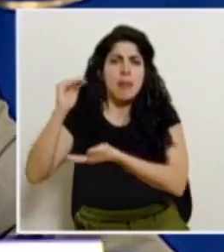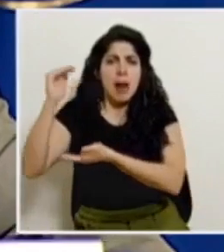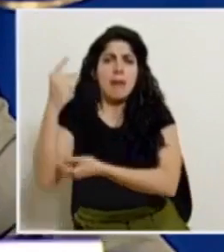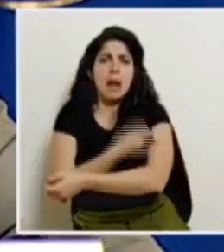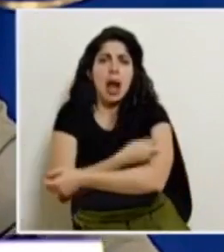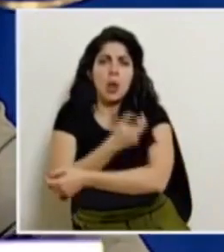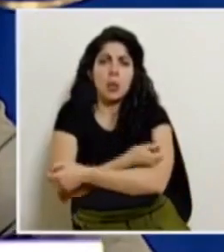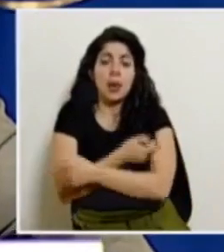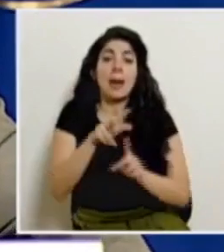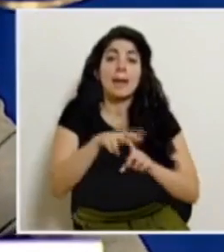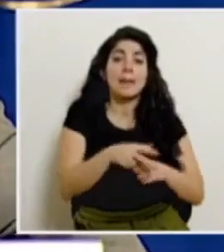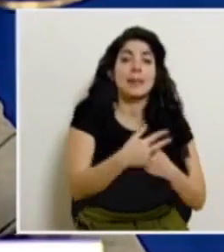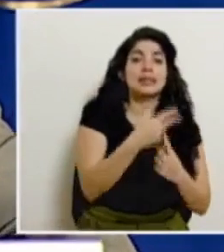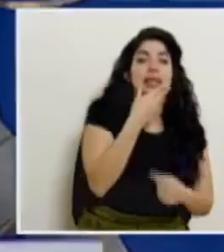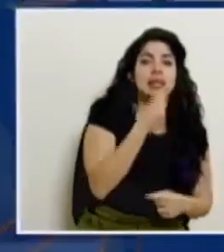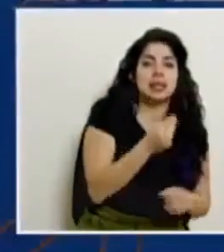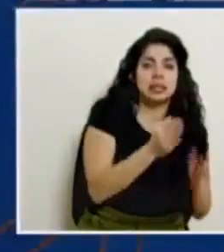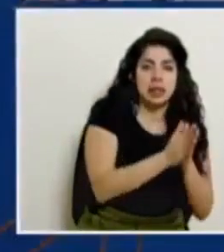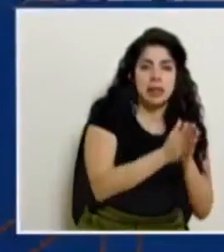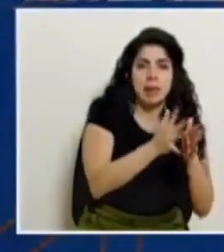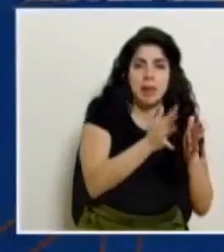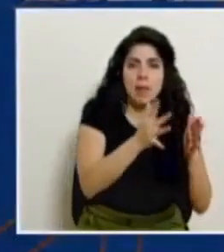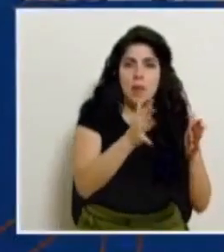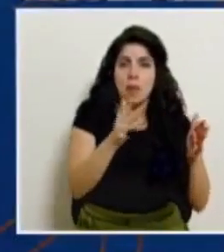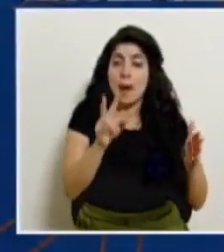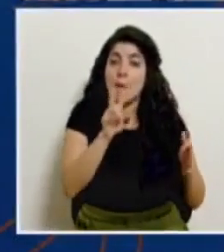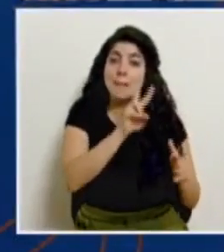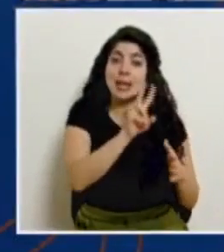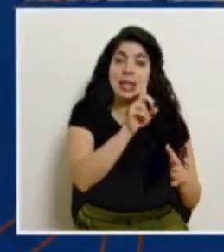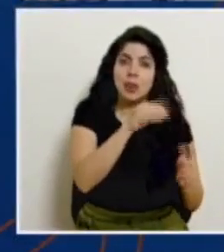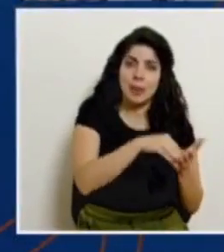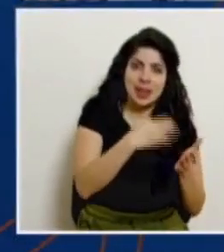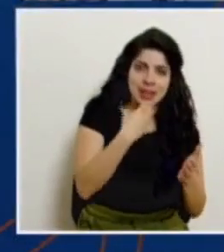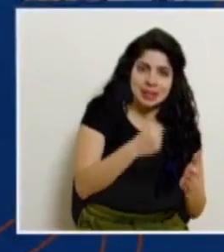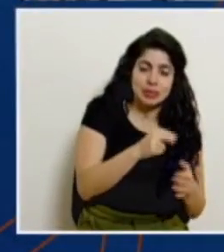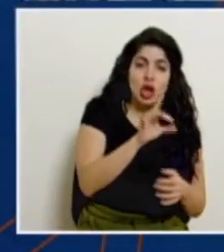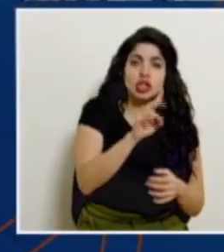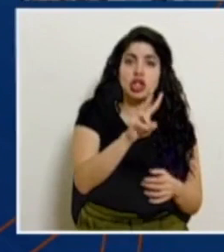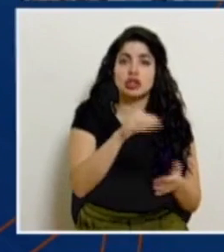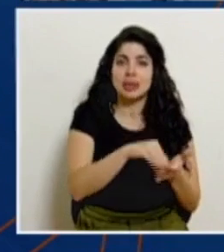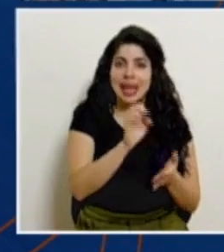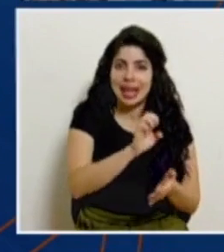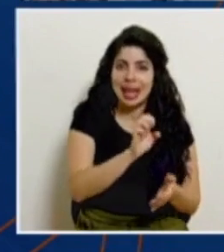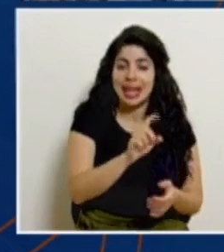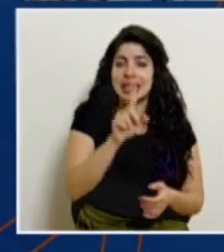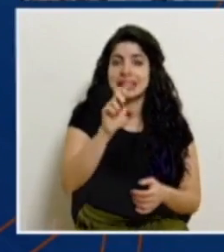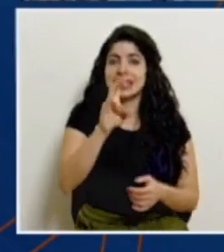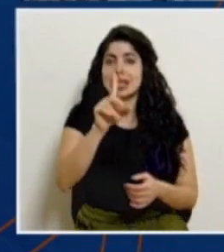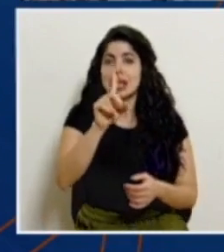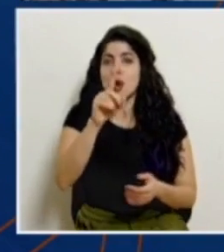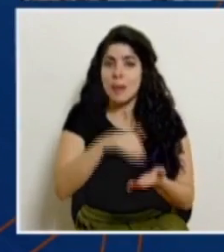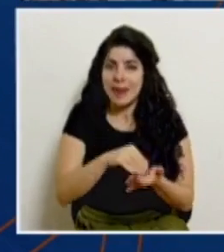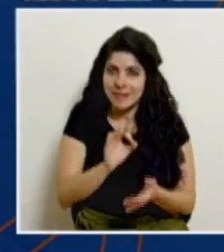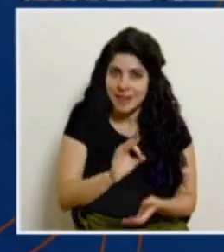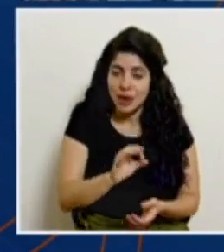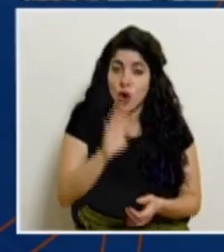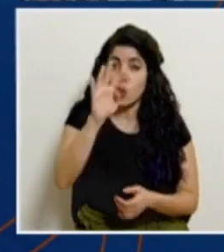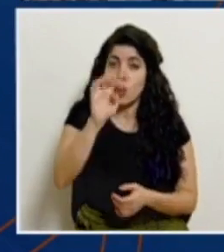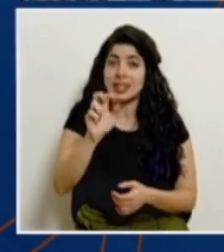desde el mes de diciembre. Como les dije antes, 21 mil en diciembre, 82 mil en enero, 171 mil en febrero,